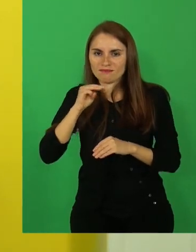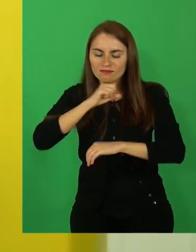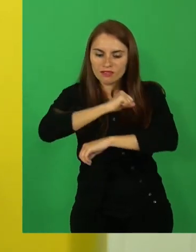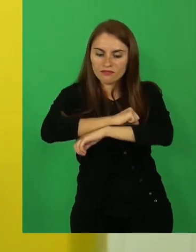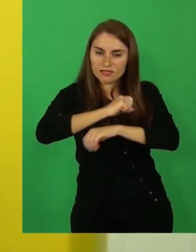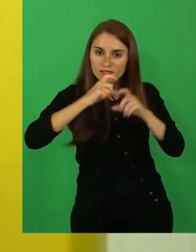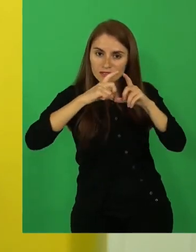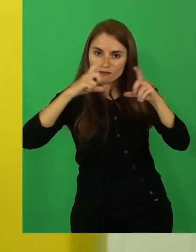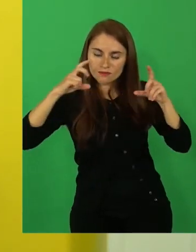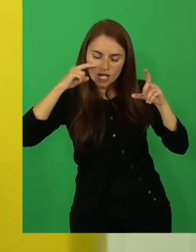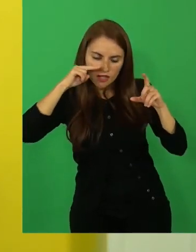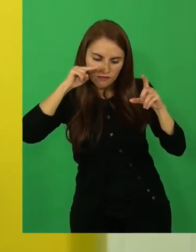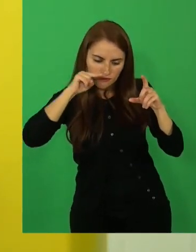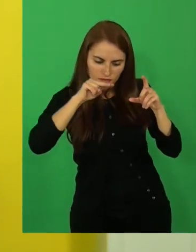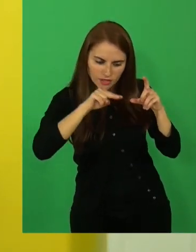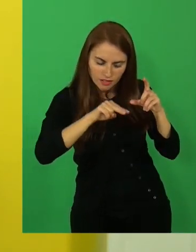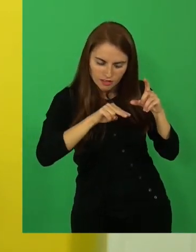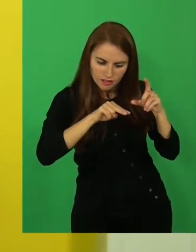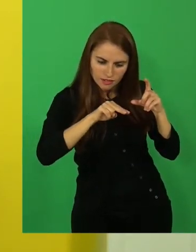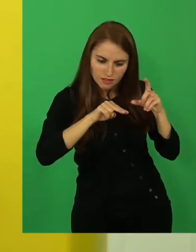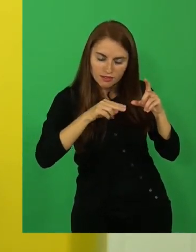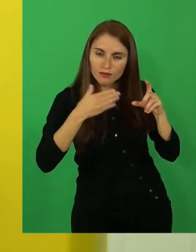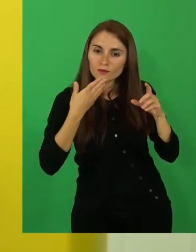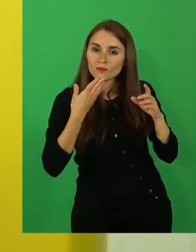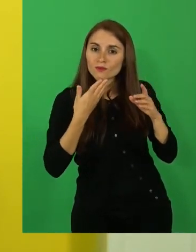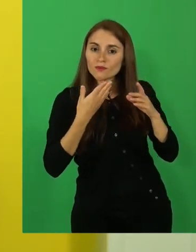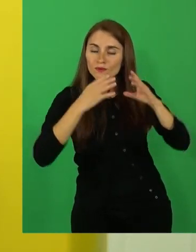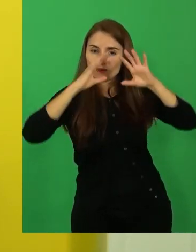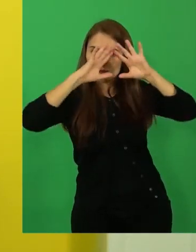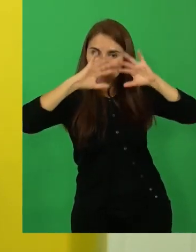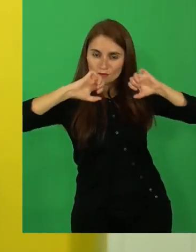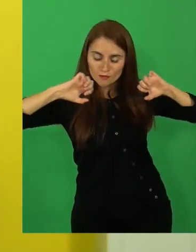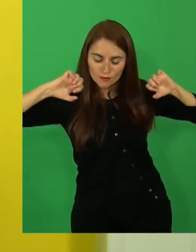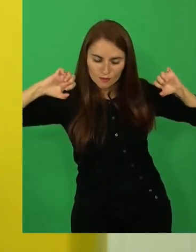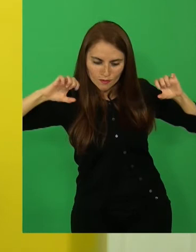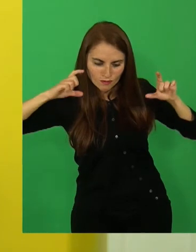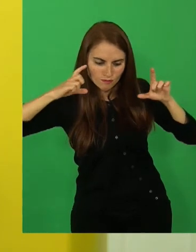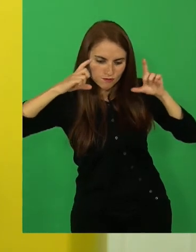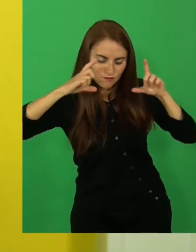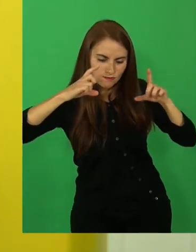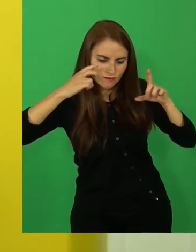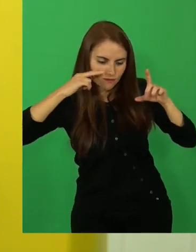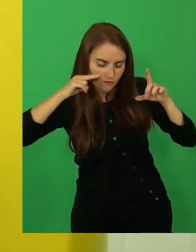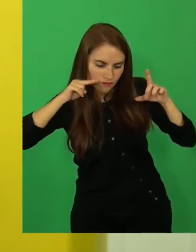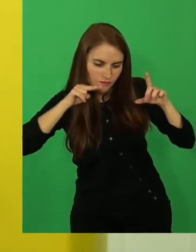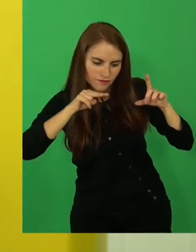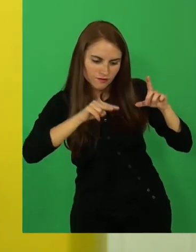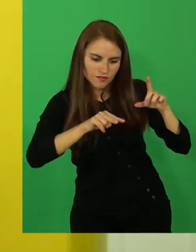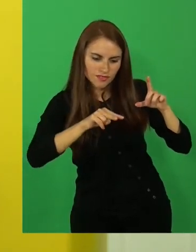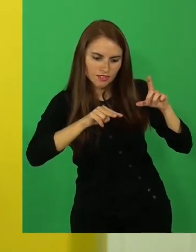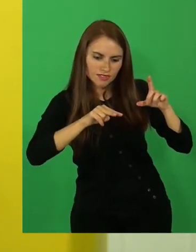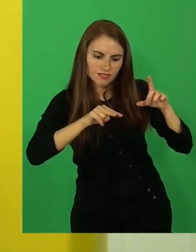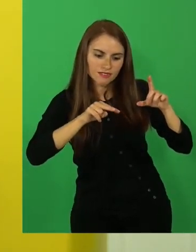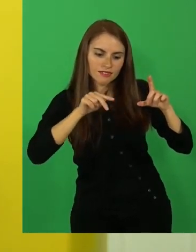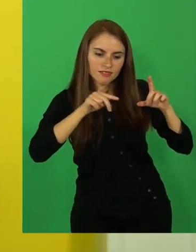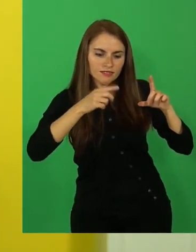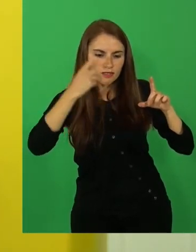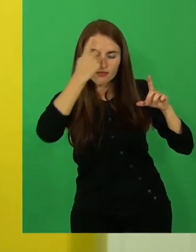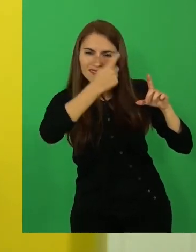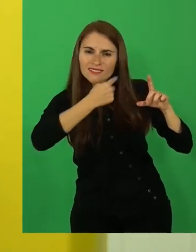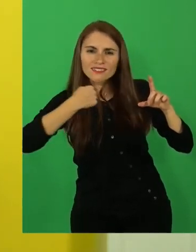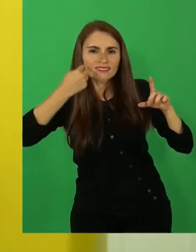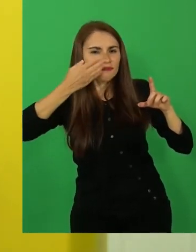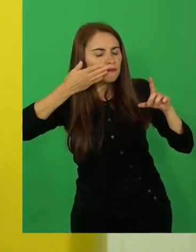miraba al joven cuando abría la ventana y mostraba su